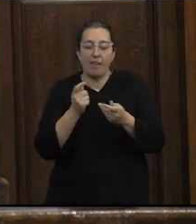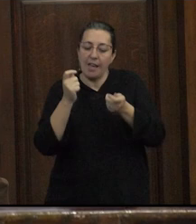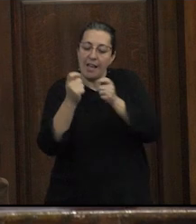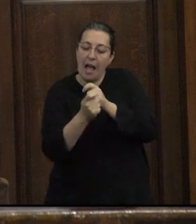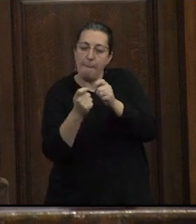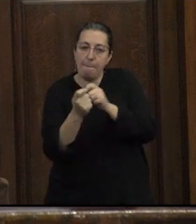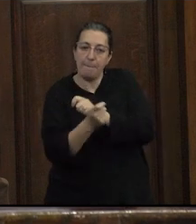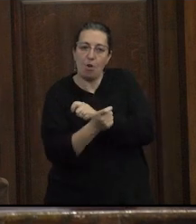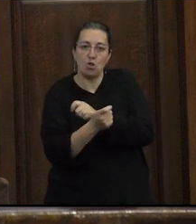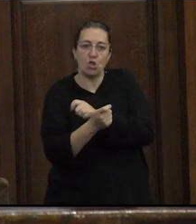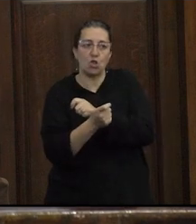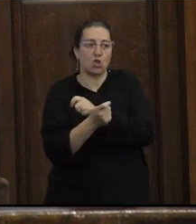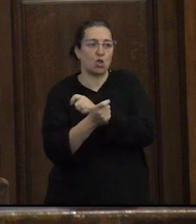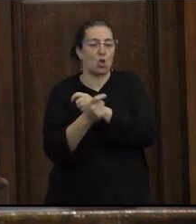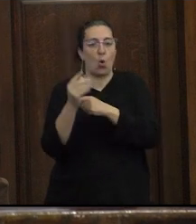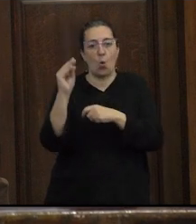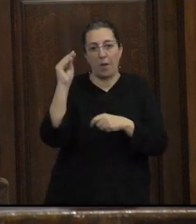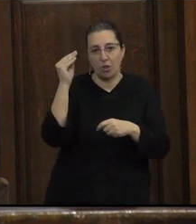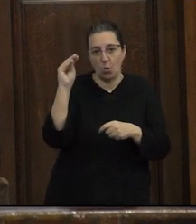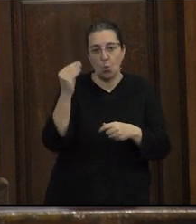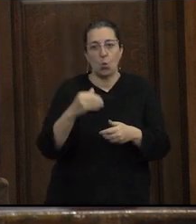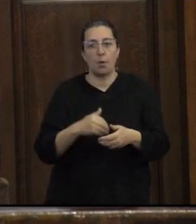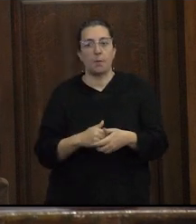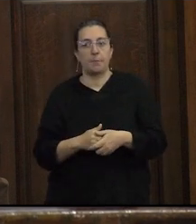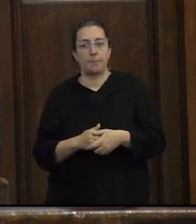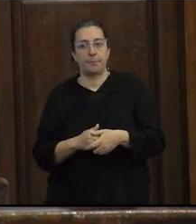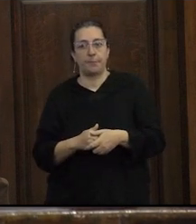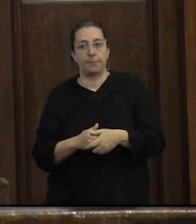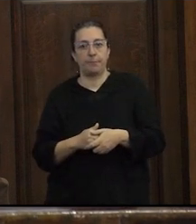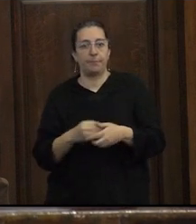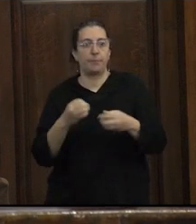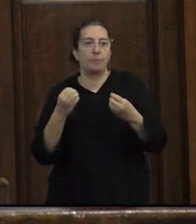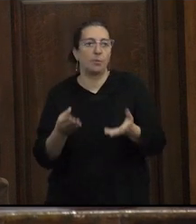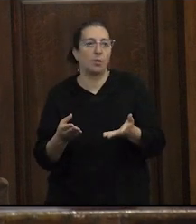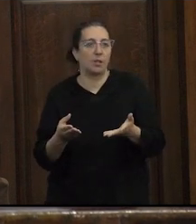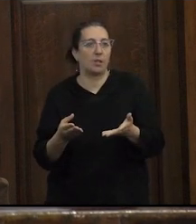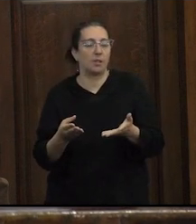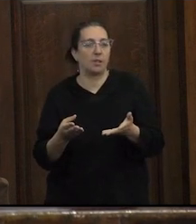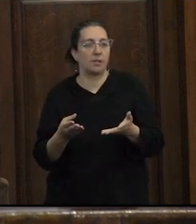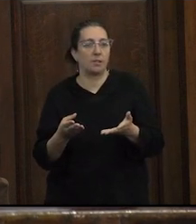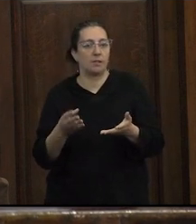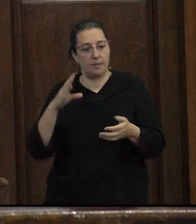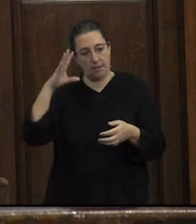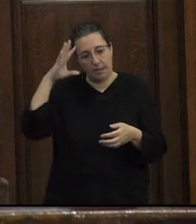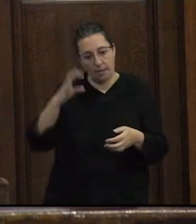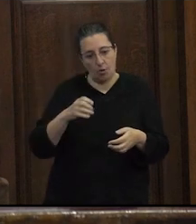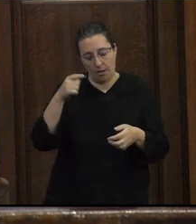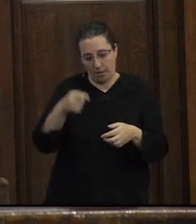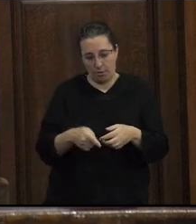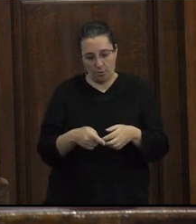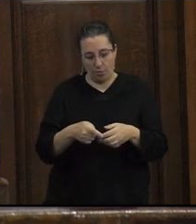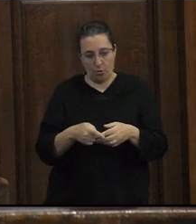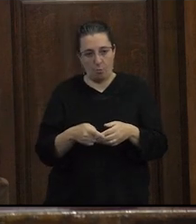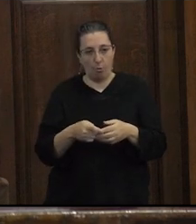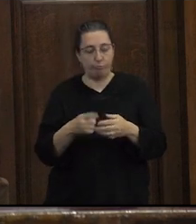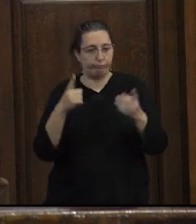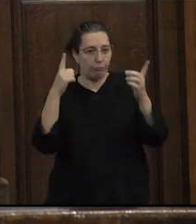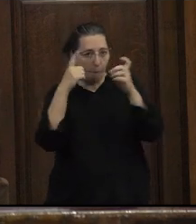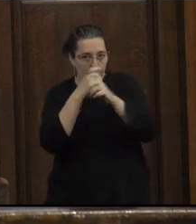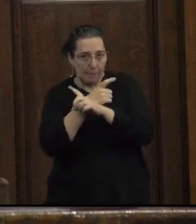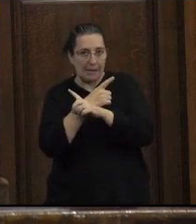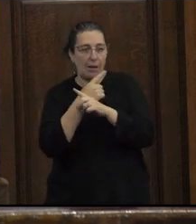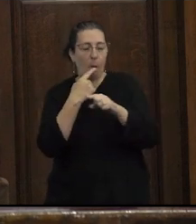asumir los cambios en la juventud porque creo que esto sería escamotear lo